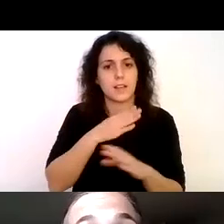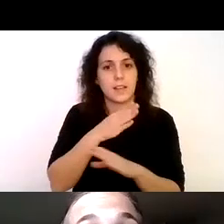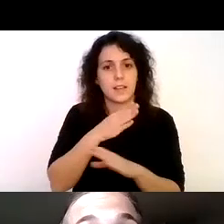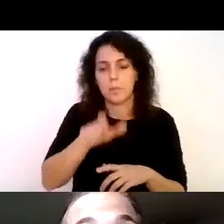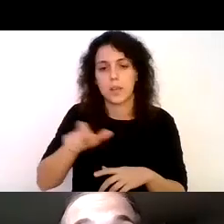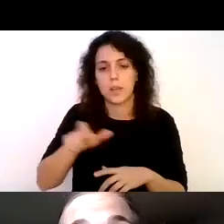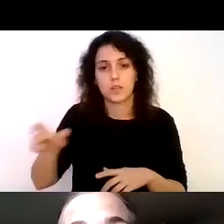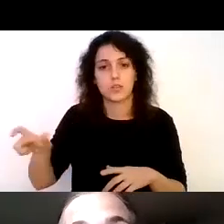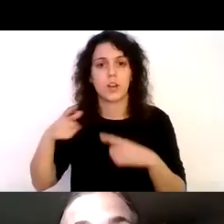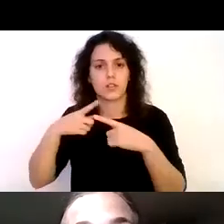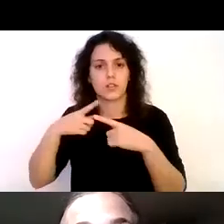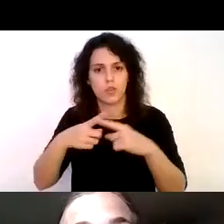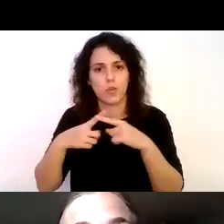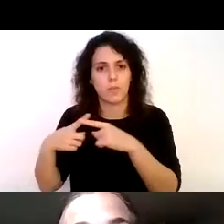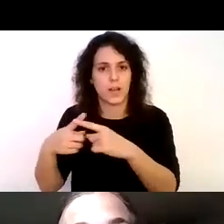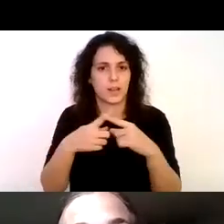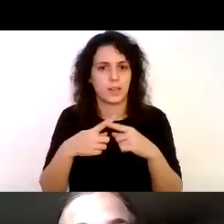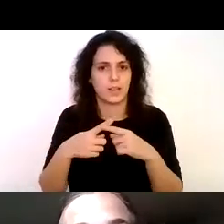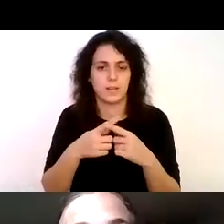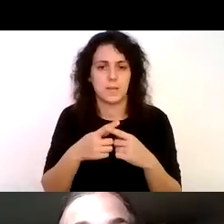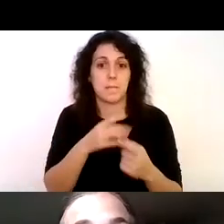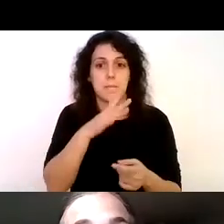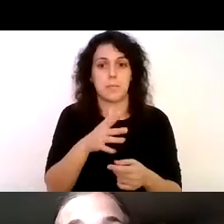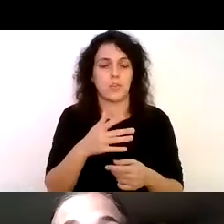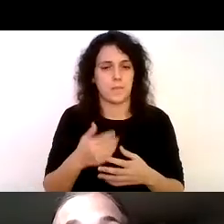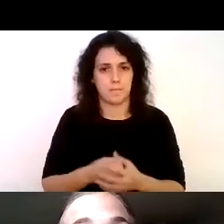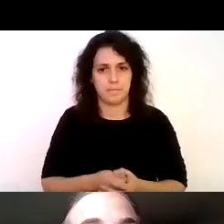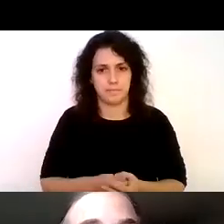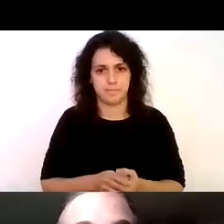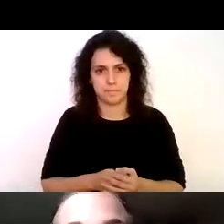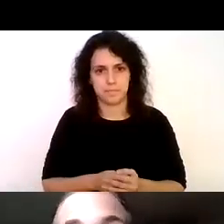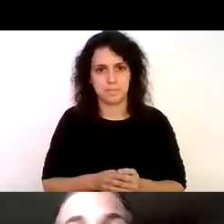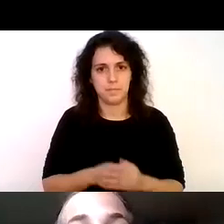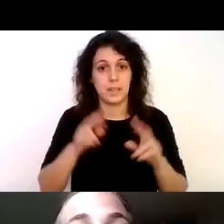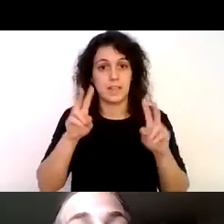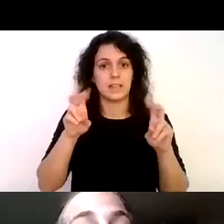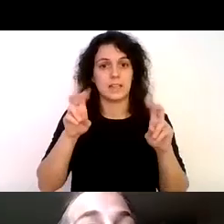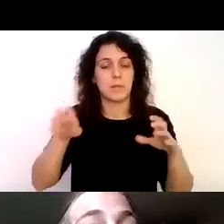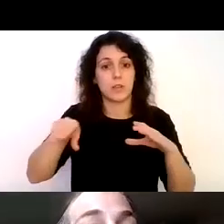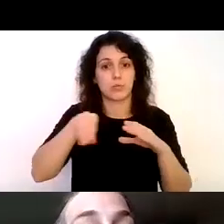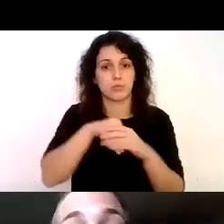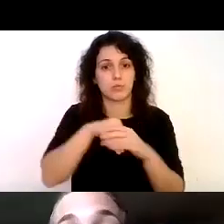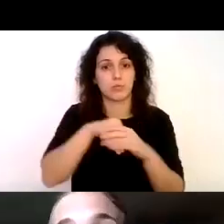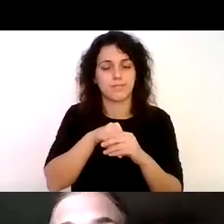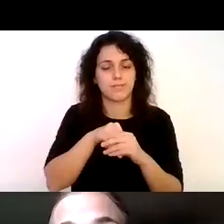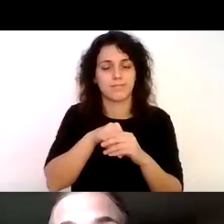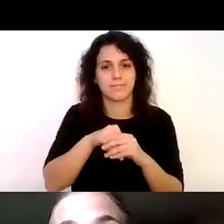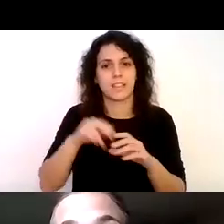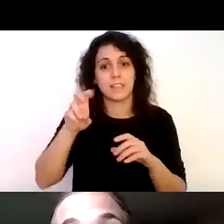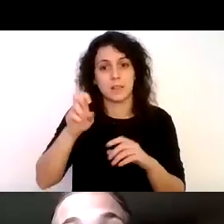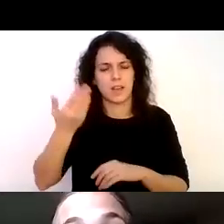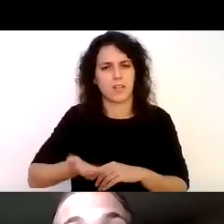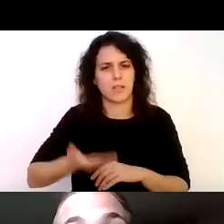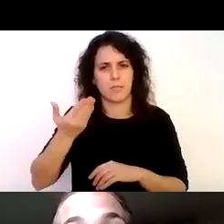gente también porque en la inclusividad hay un aporte que se hace importante